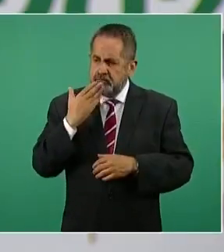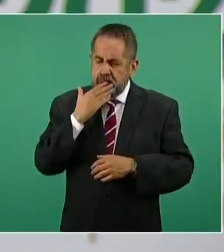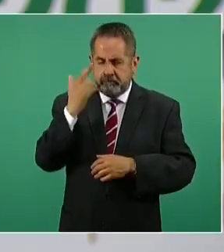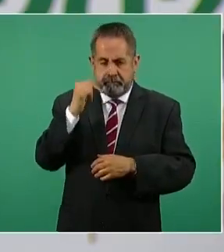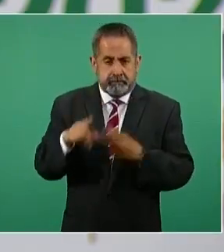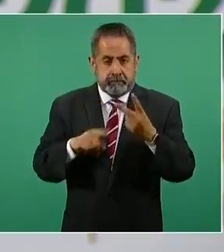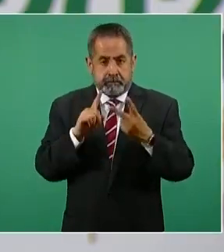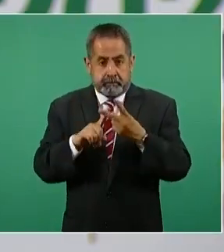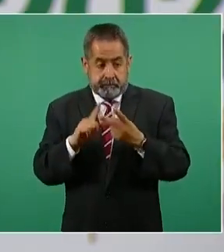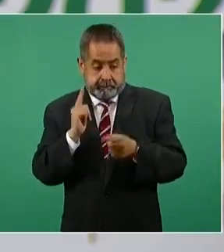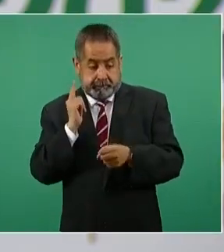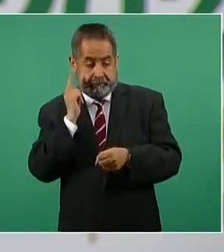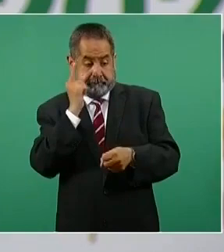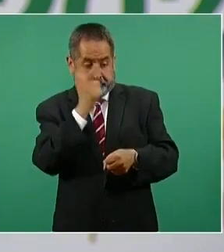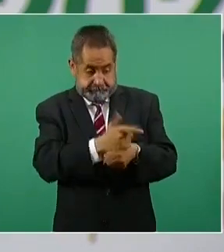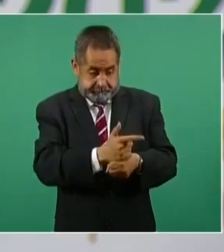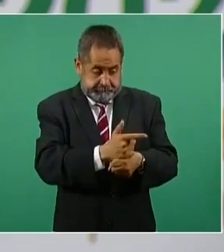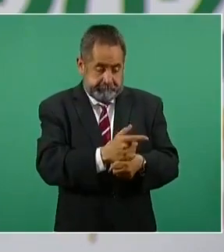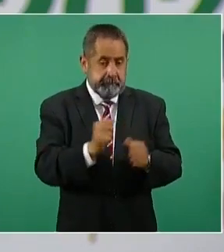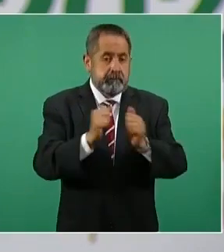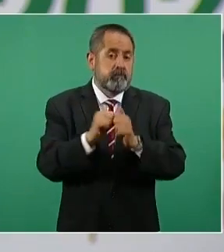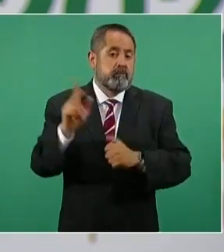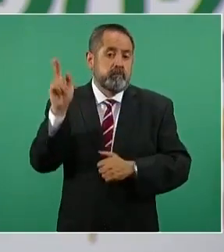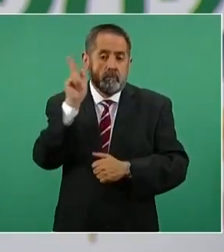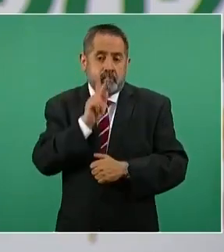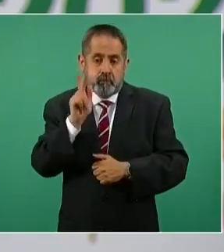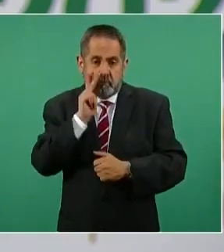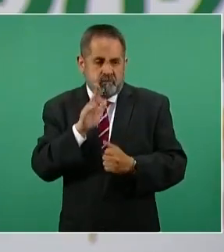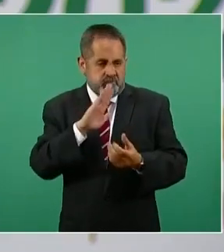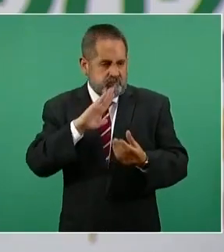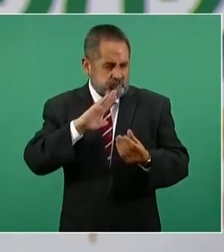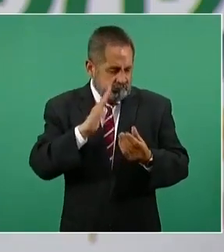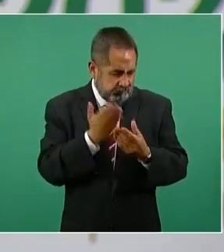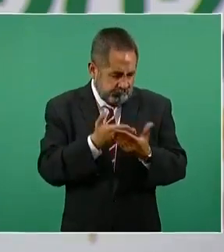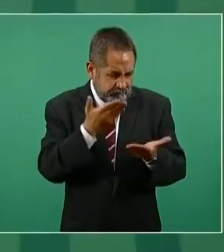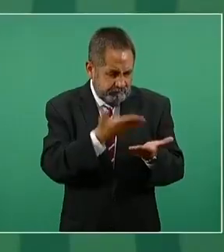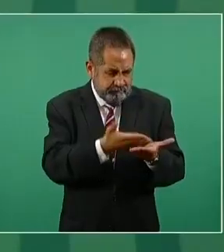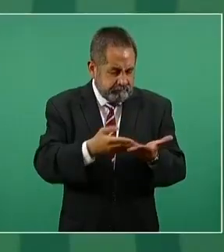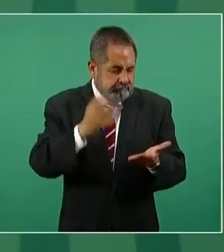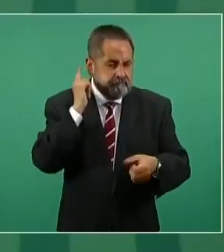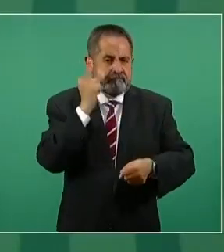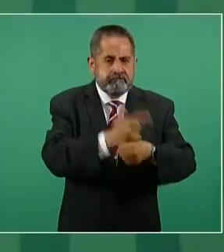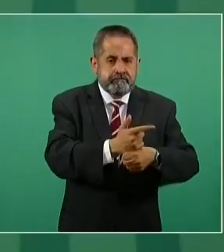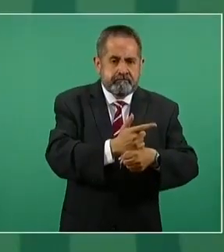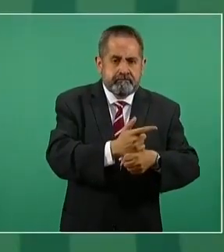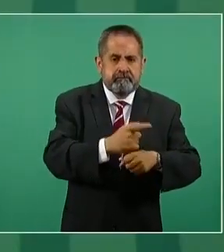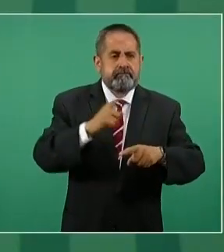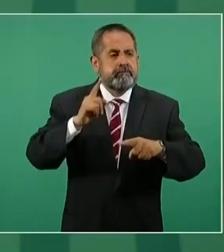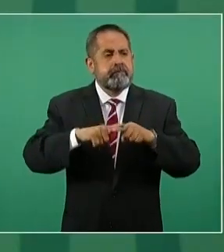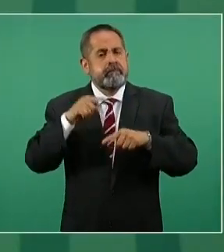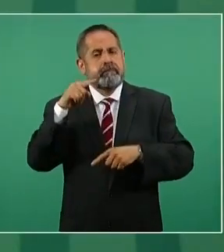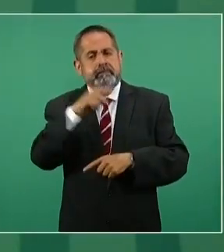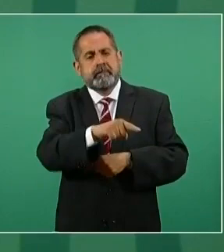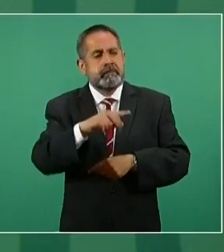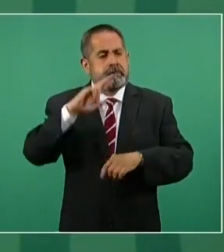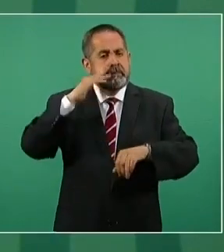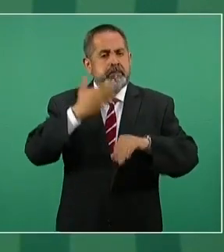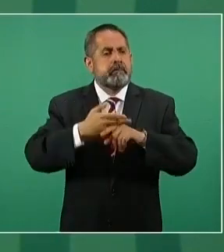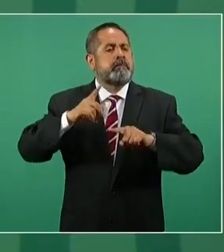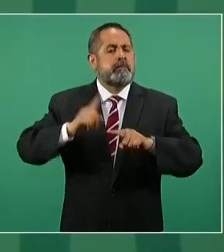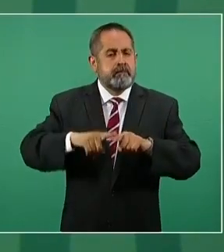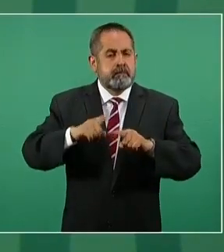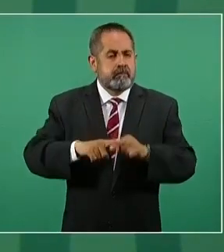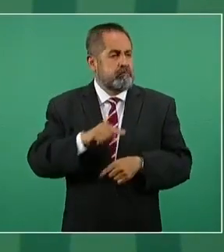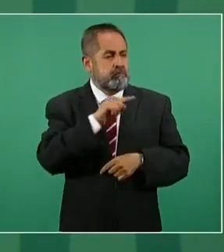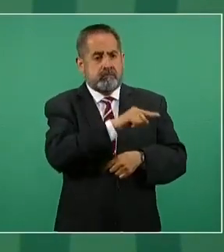cuando esclareces qué ocurrió con pruebas, con elementos, pues establecer qué responsabilidades hay de quienes tengan